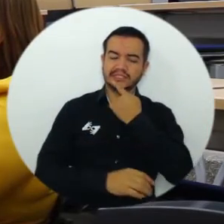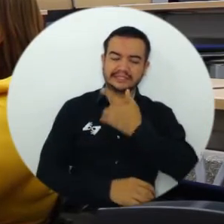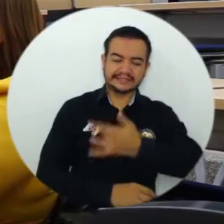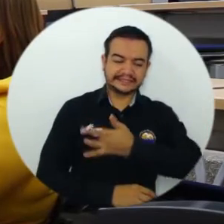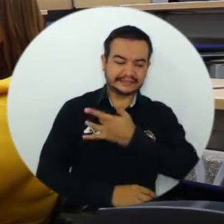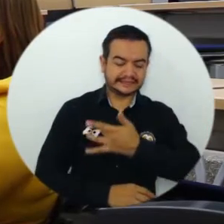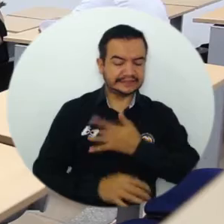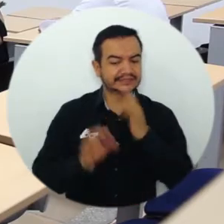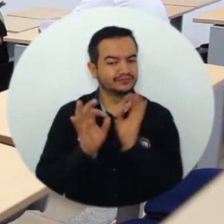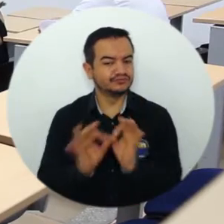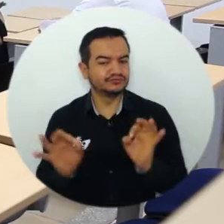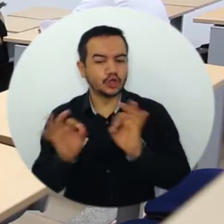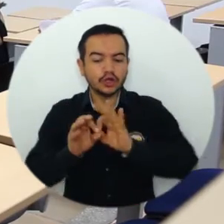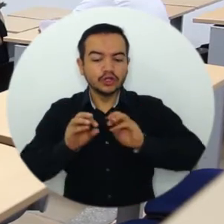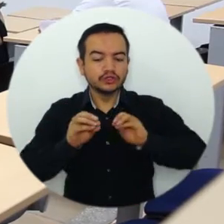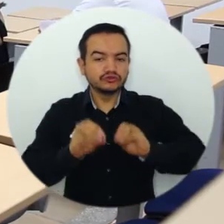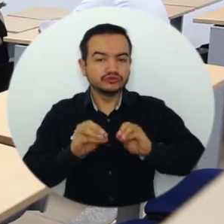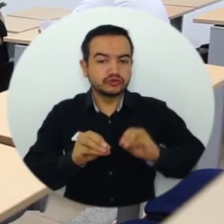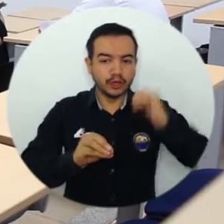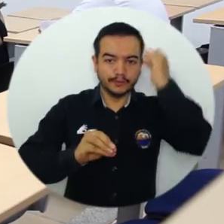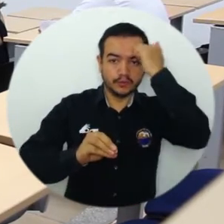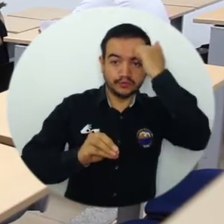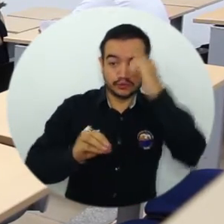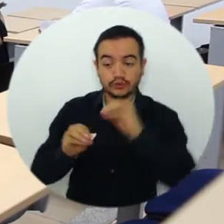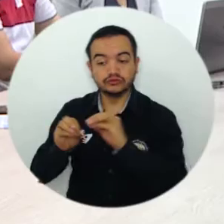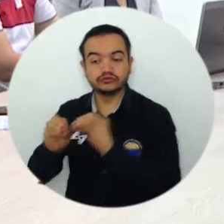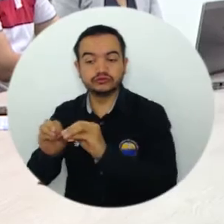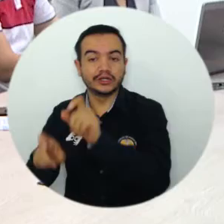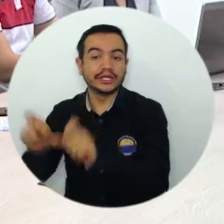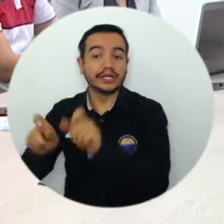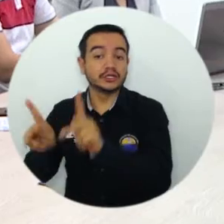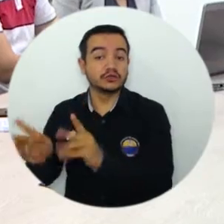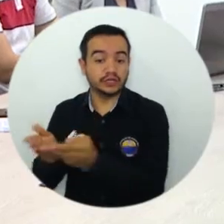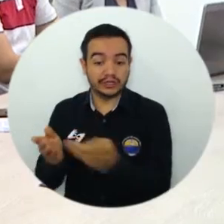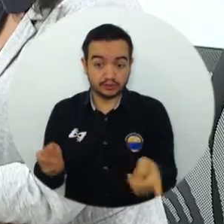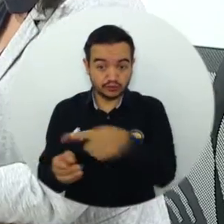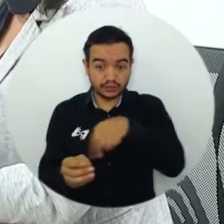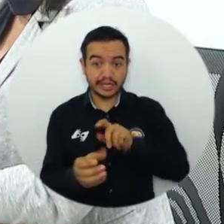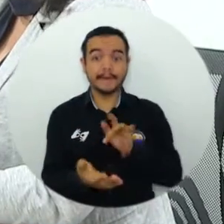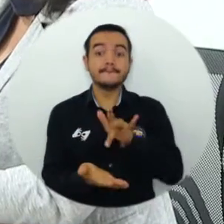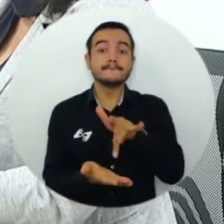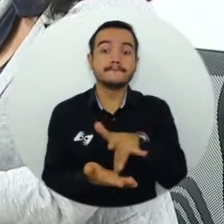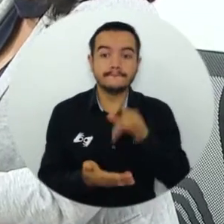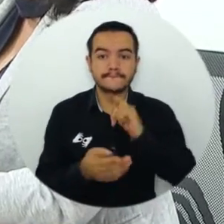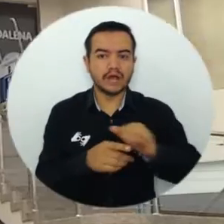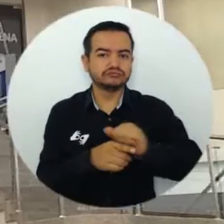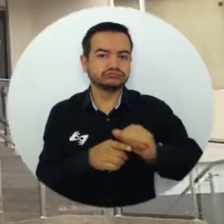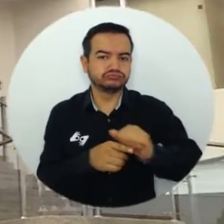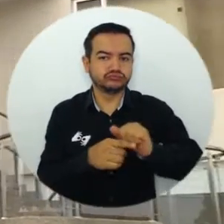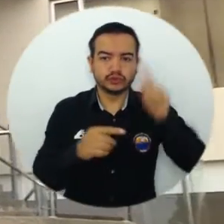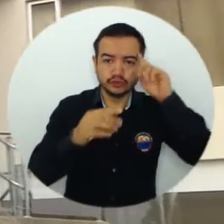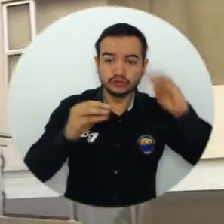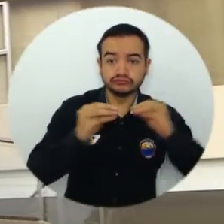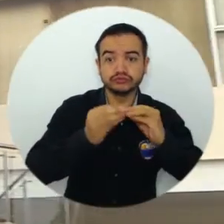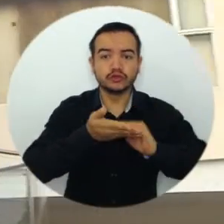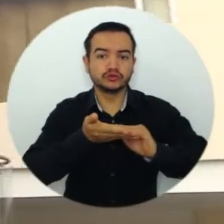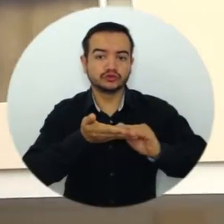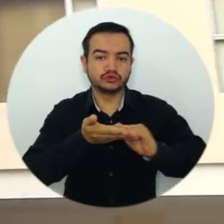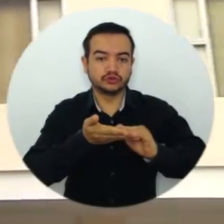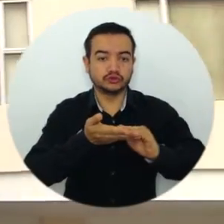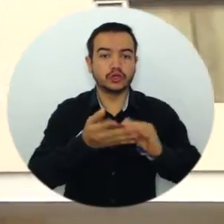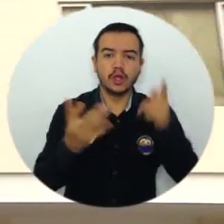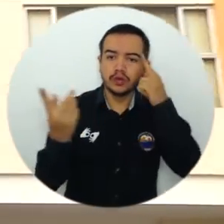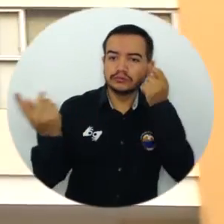formación de estudiantes y docentes que participen en el Consultorio Jurídico y Centro de Conciliación, el uso de métodos alternativos como lo es la